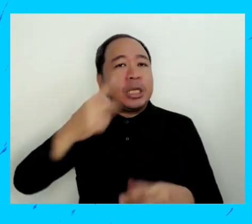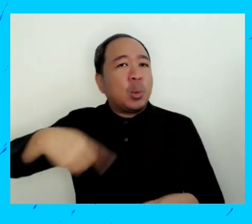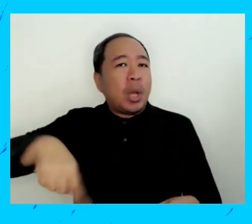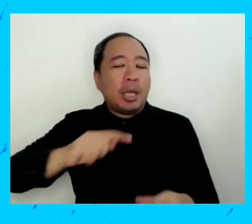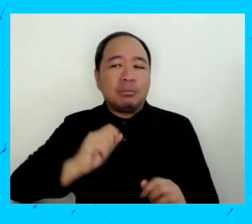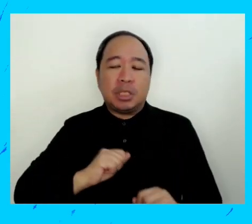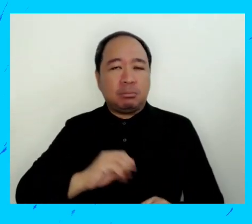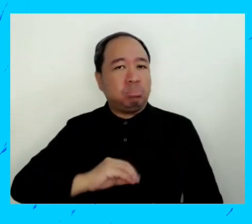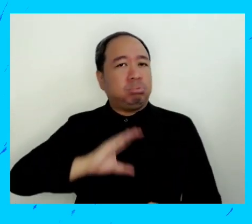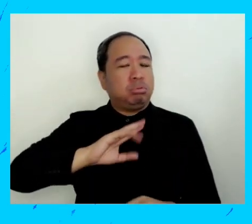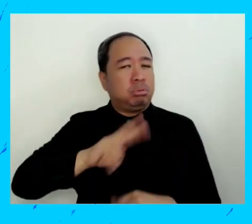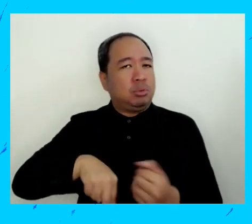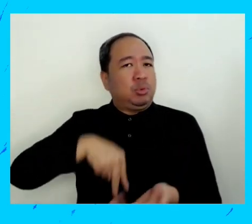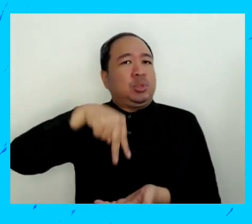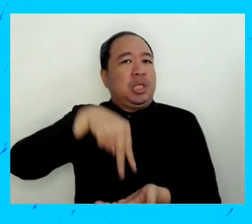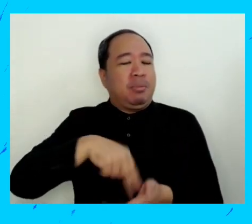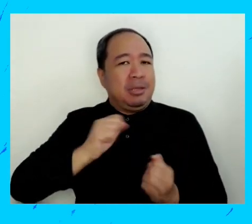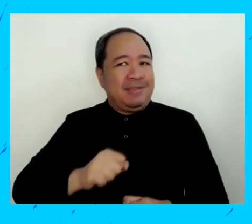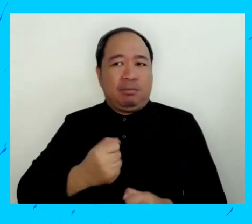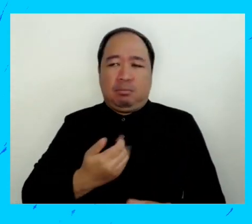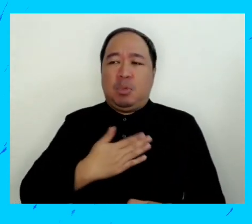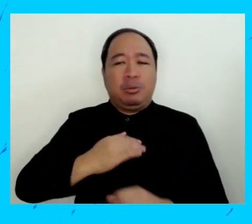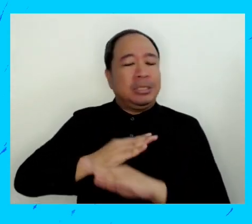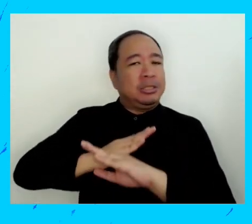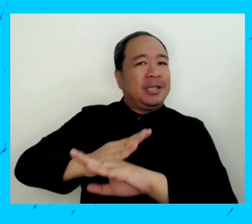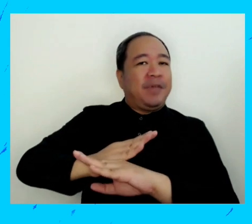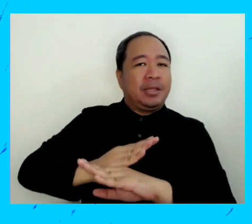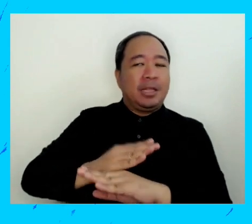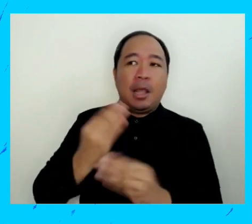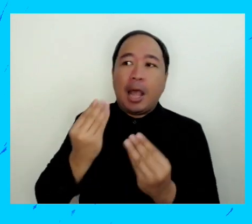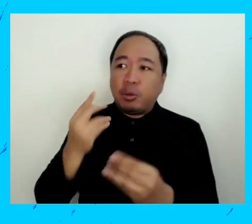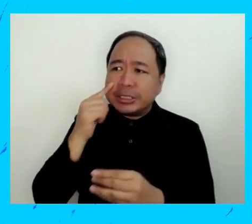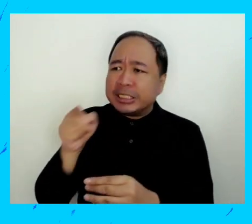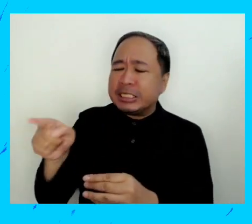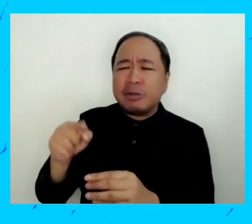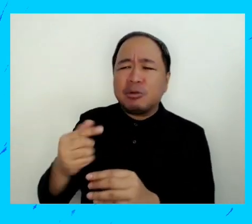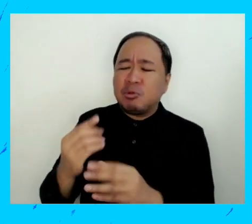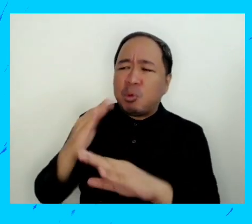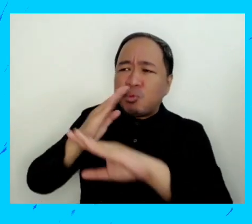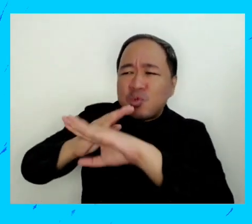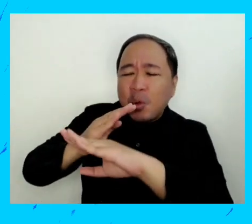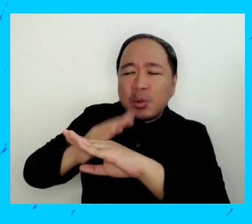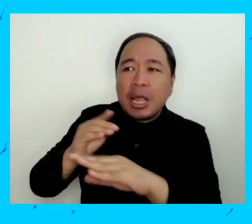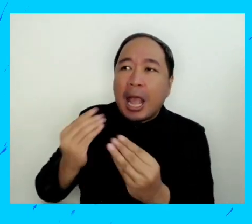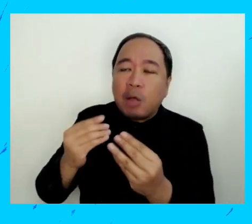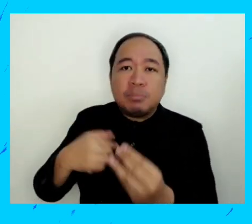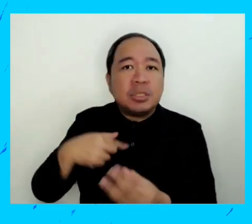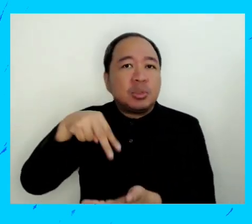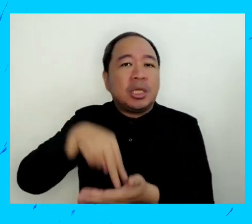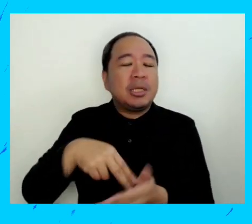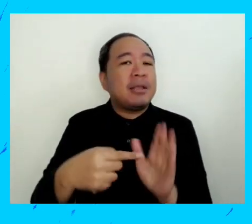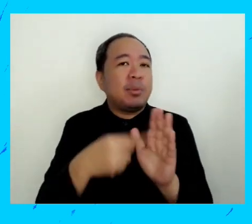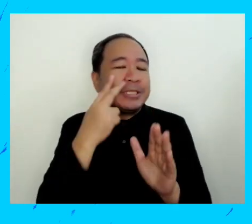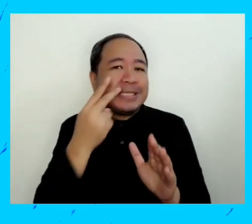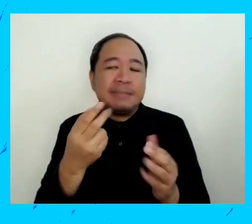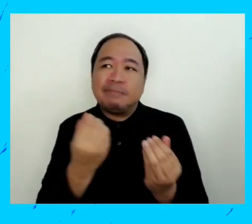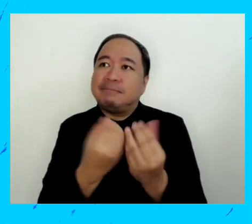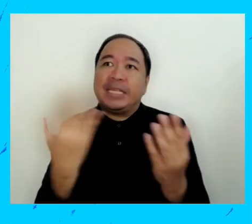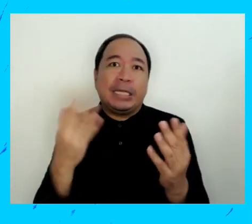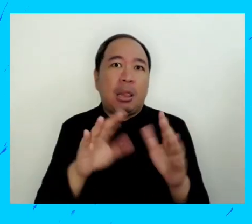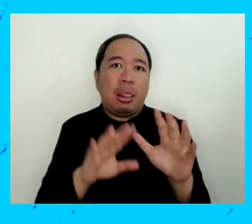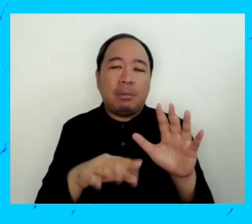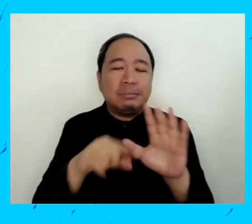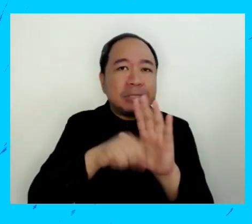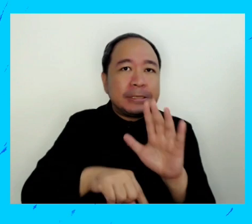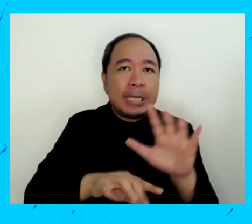humana. cuando pueden hacer eso, pueden defenderse, pueden hablar por ellos mismos y cuando ven que algo está pasando con otra persona que